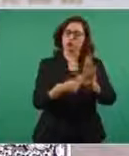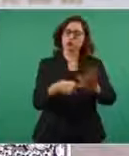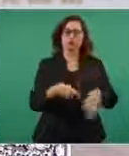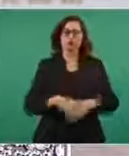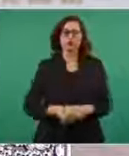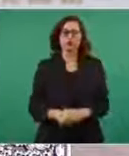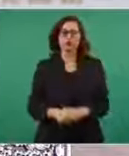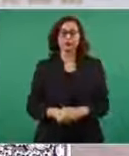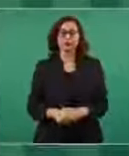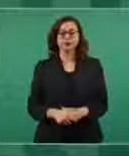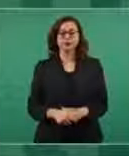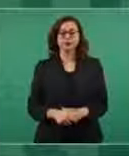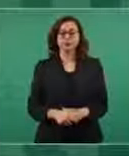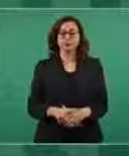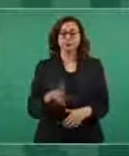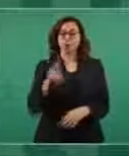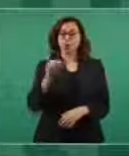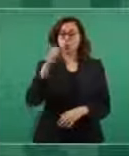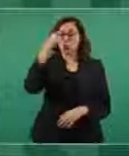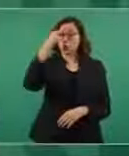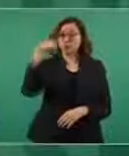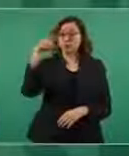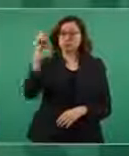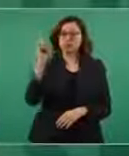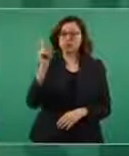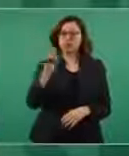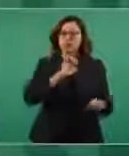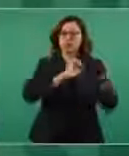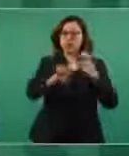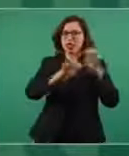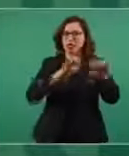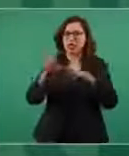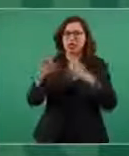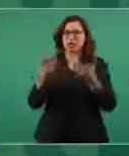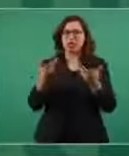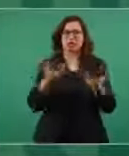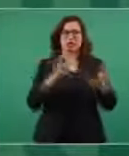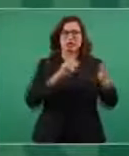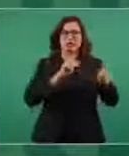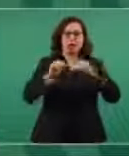es tan fácil ¿eh? Es complejo